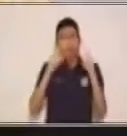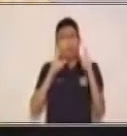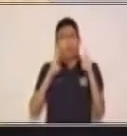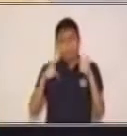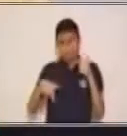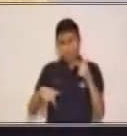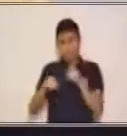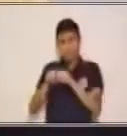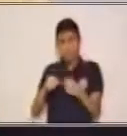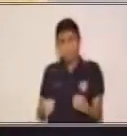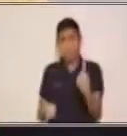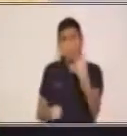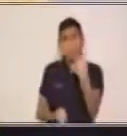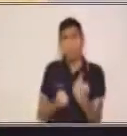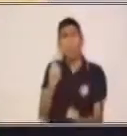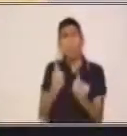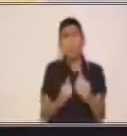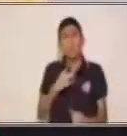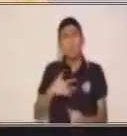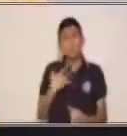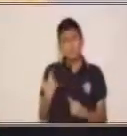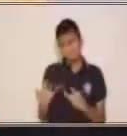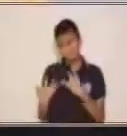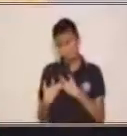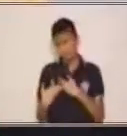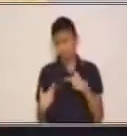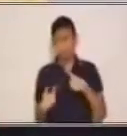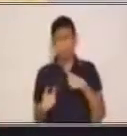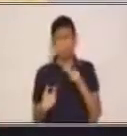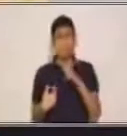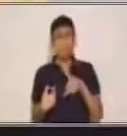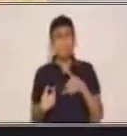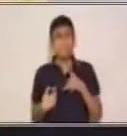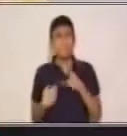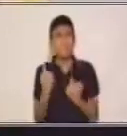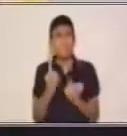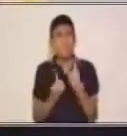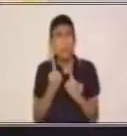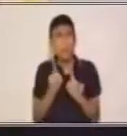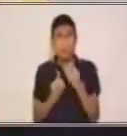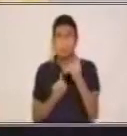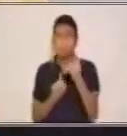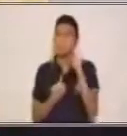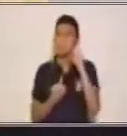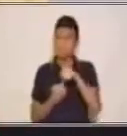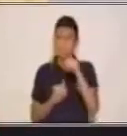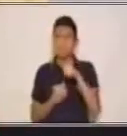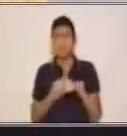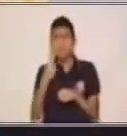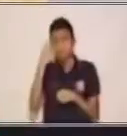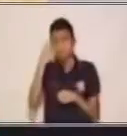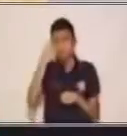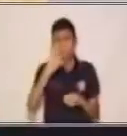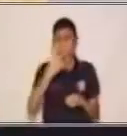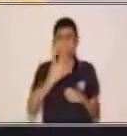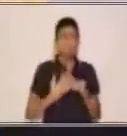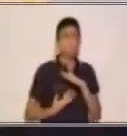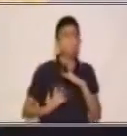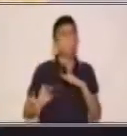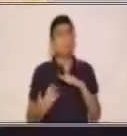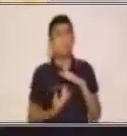¿Asustado? Vamos a ver. Sí, te sientes enojado.